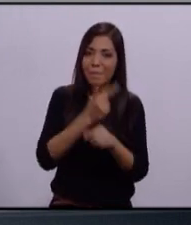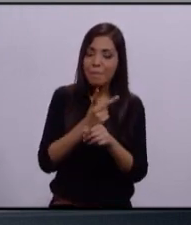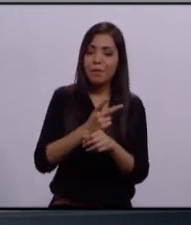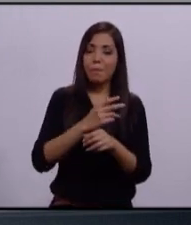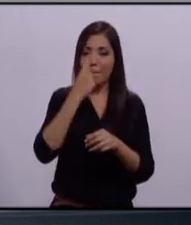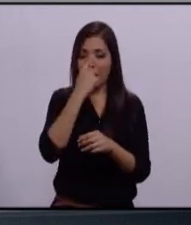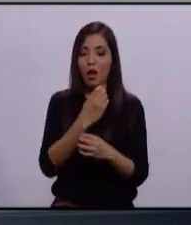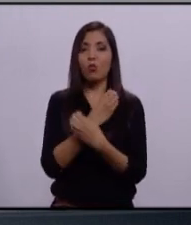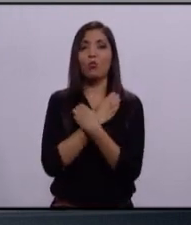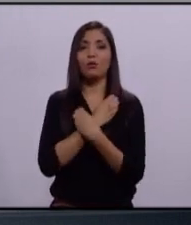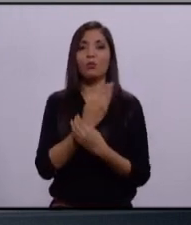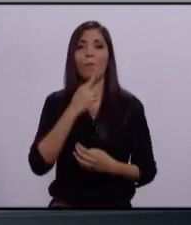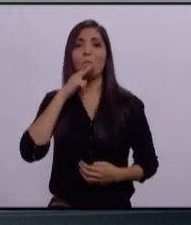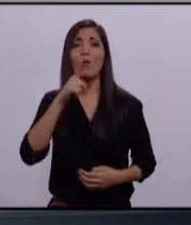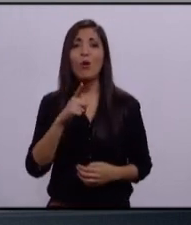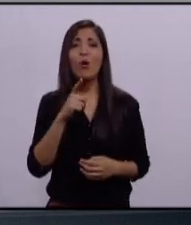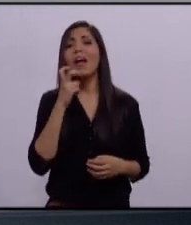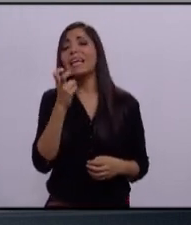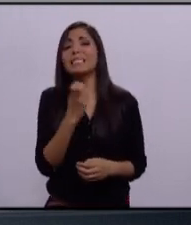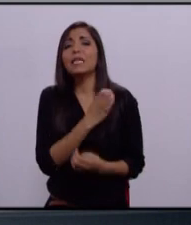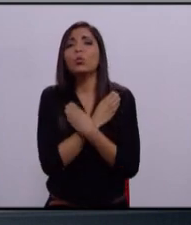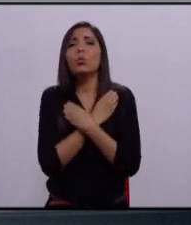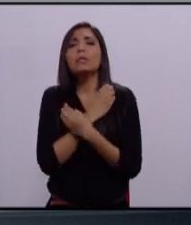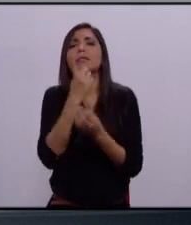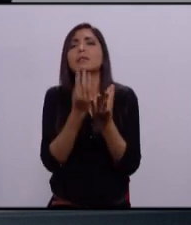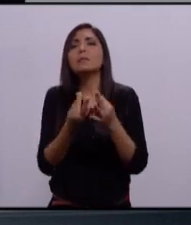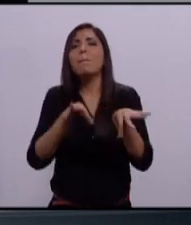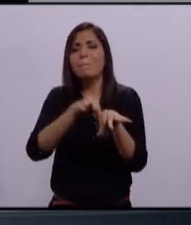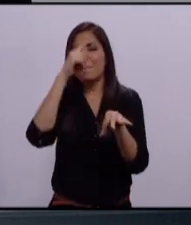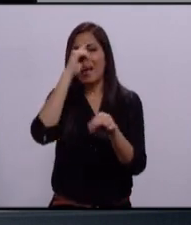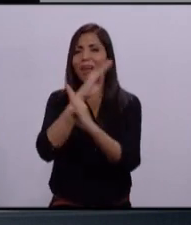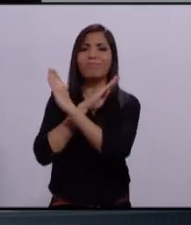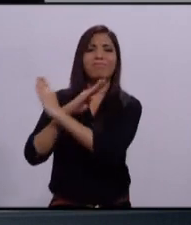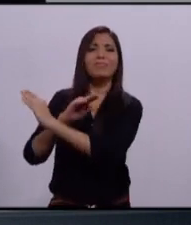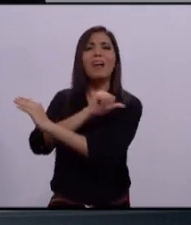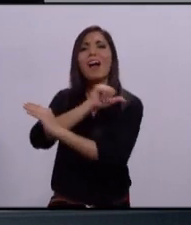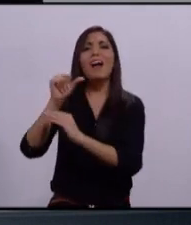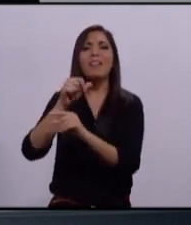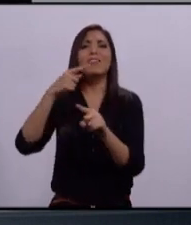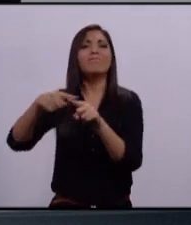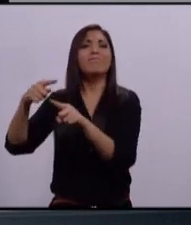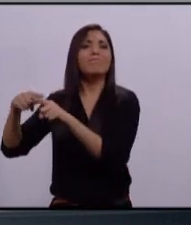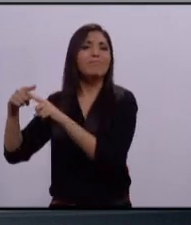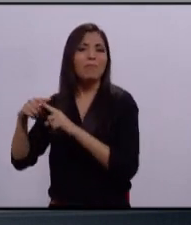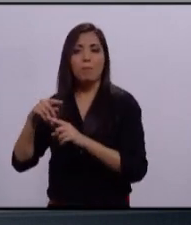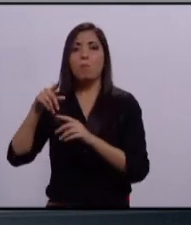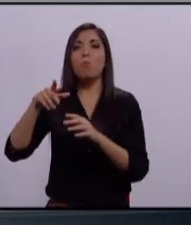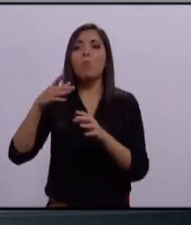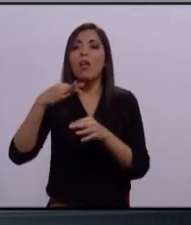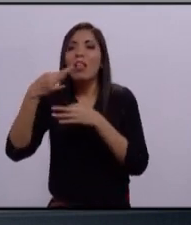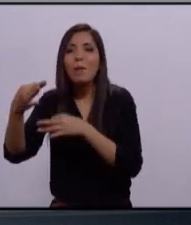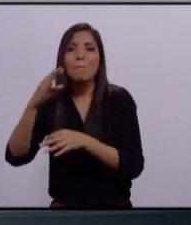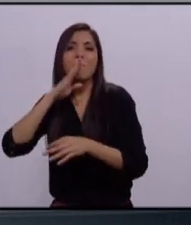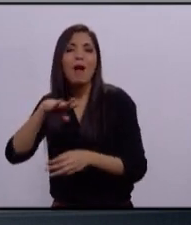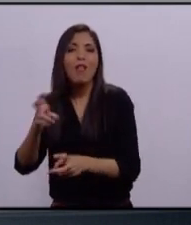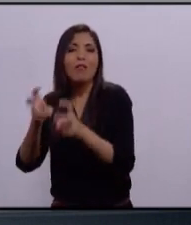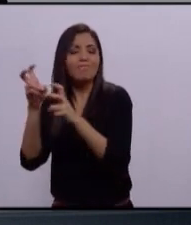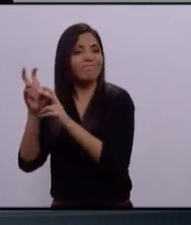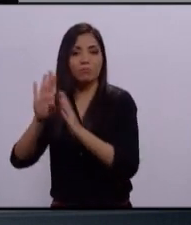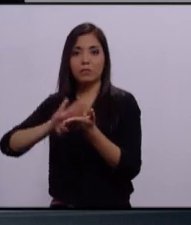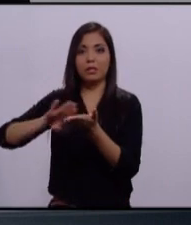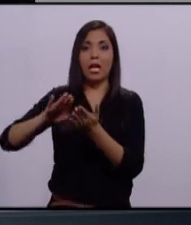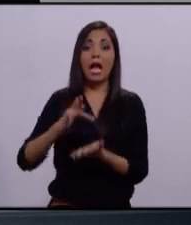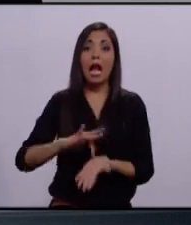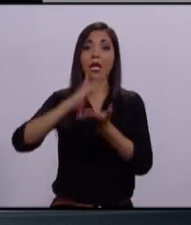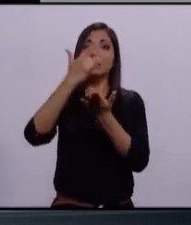La educación es el mejor antídoto contra la delincuencia. Muchos políticos lo dicen, pero a diferencia de todos los que hoy están aquí, yo